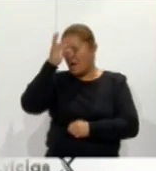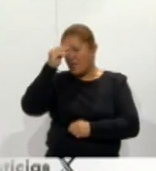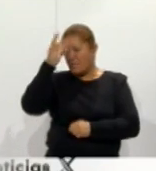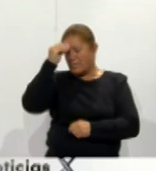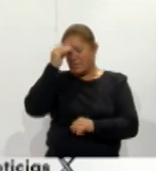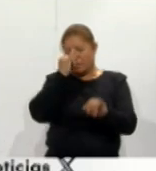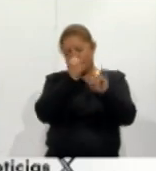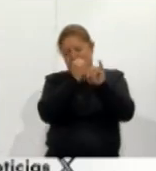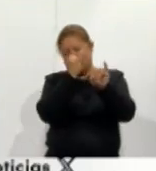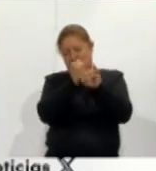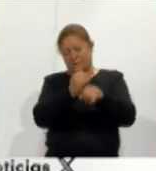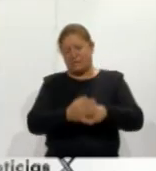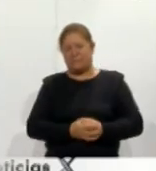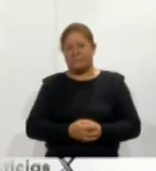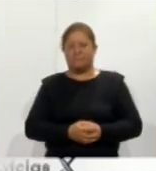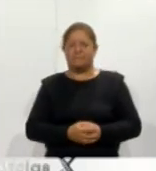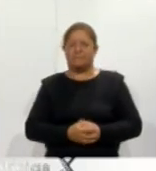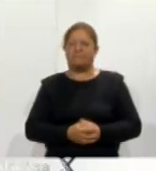digital